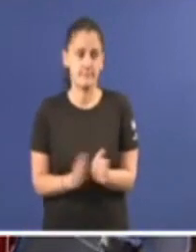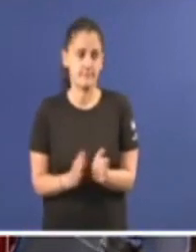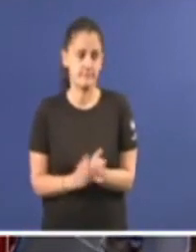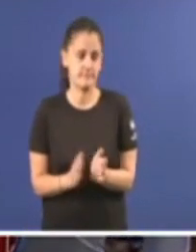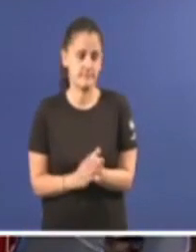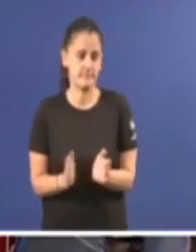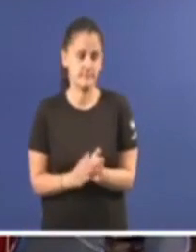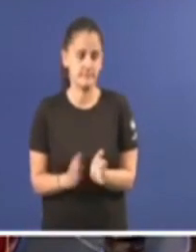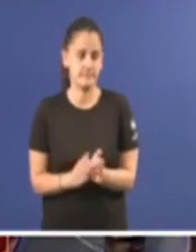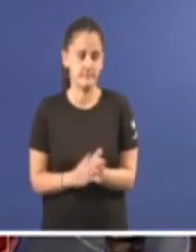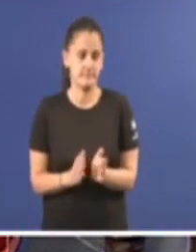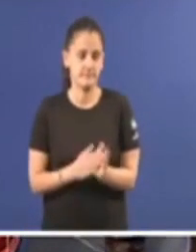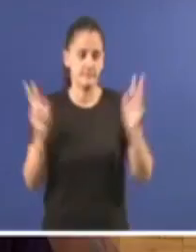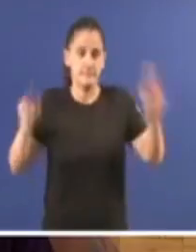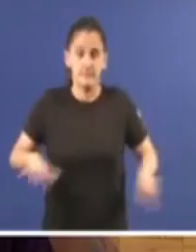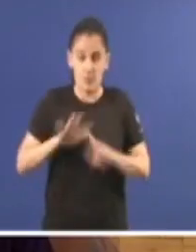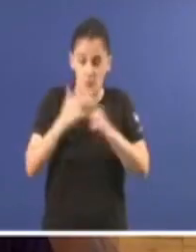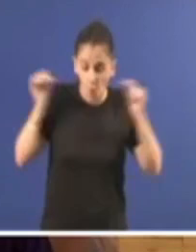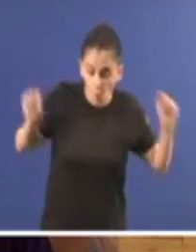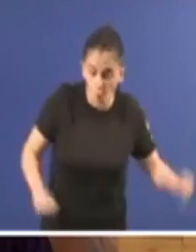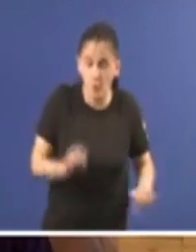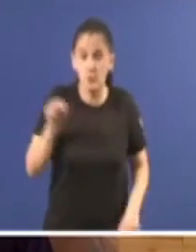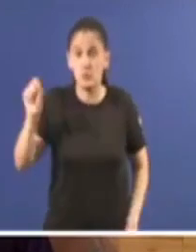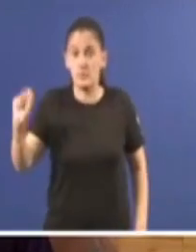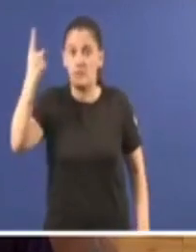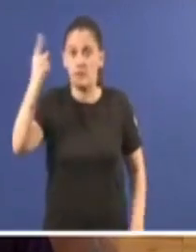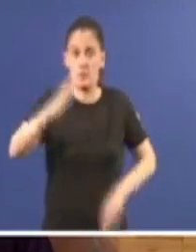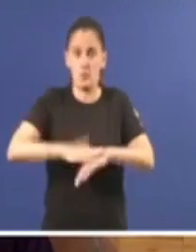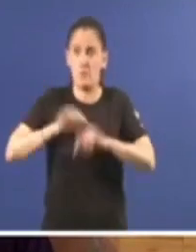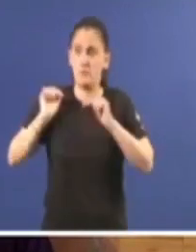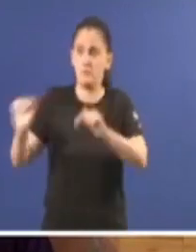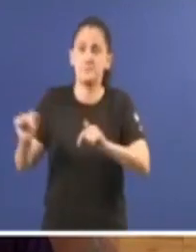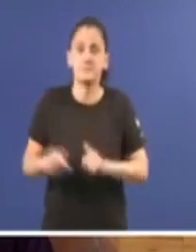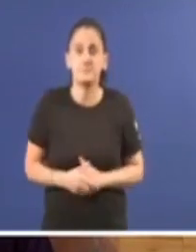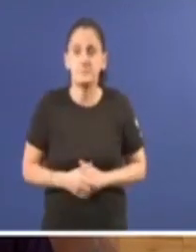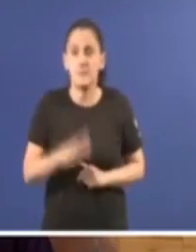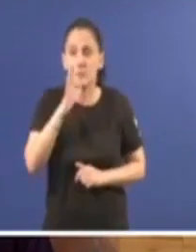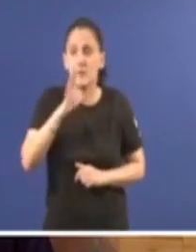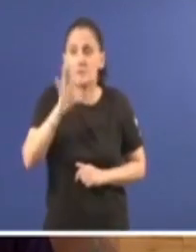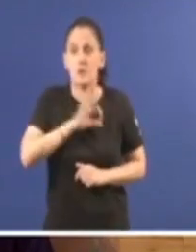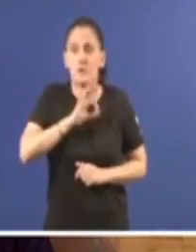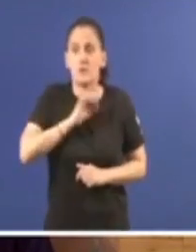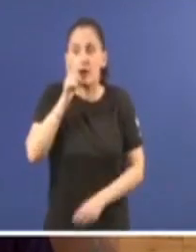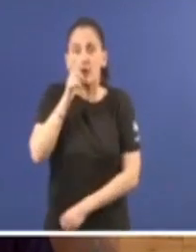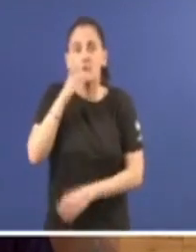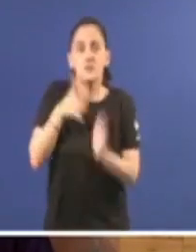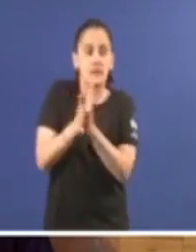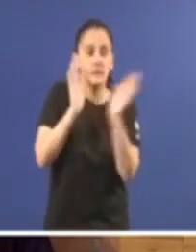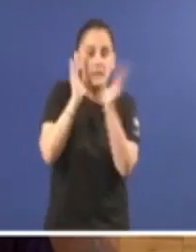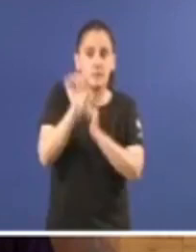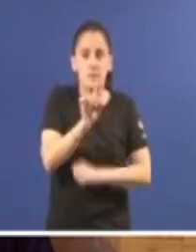Esta é a situación hoxe, e vostede é o máximo responsable. Señor Feijó, é que unha atención primaria